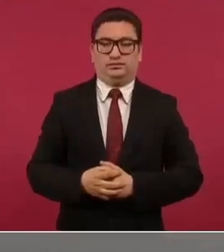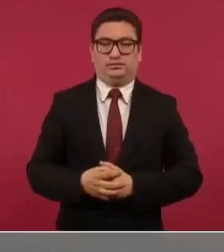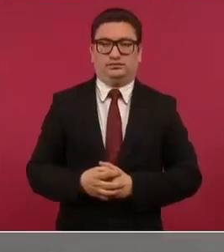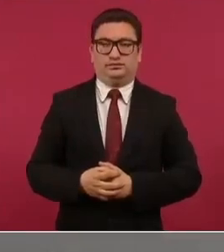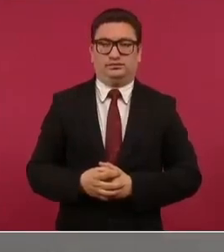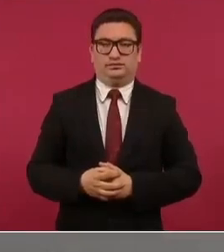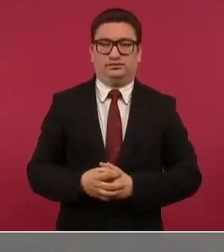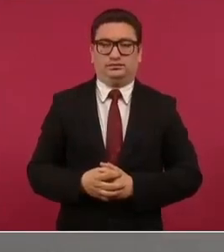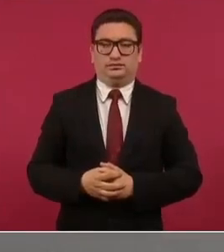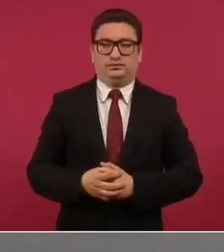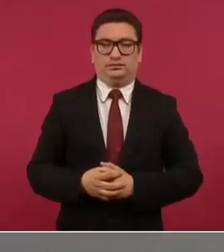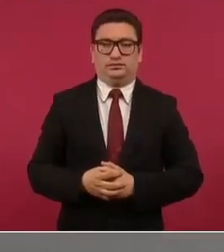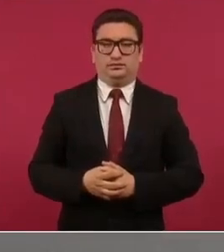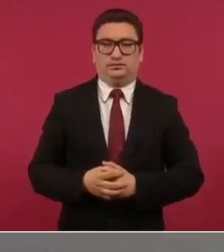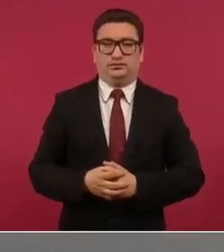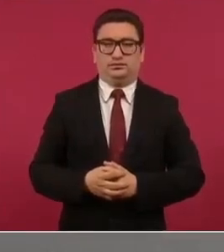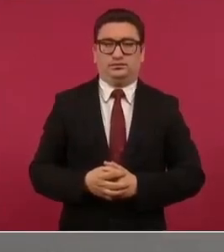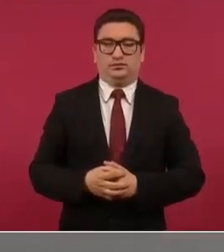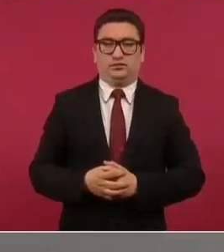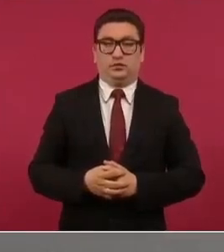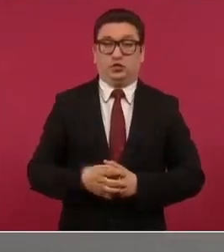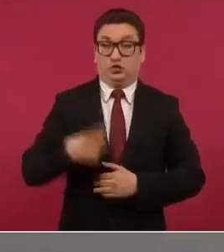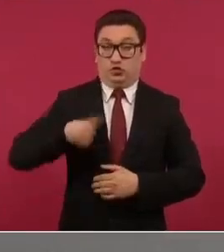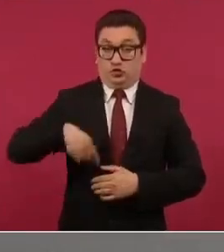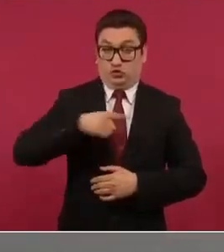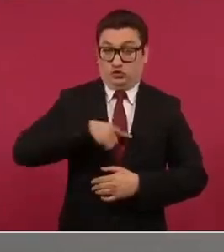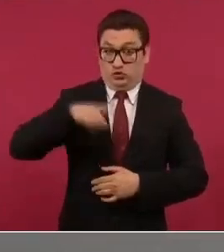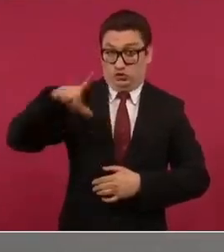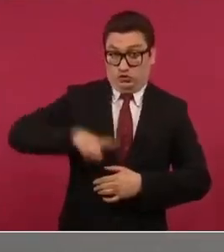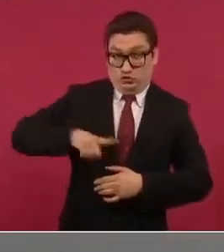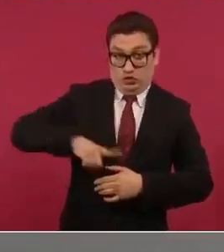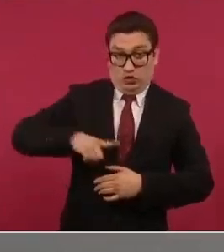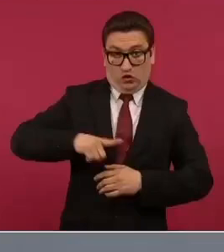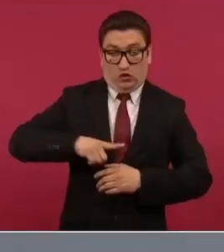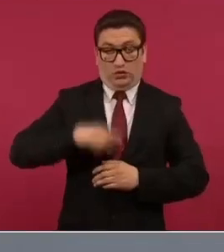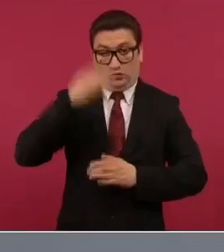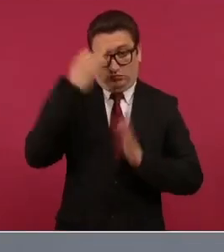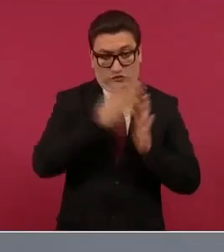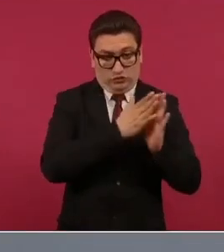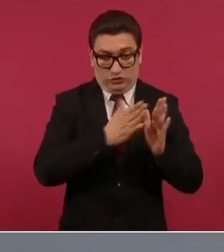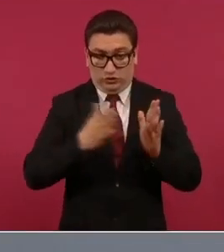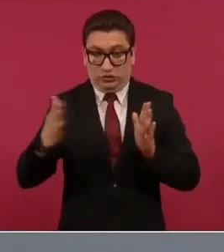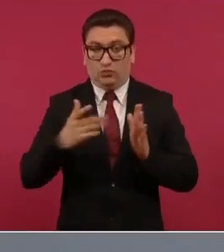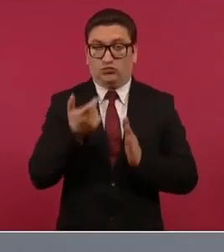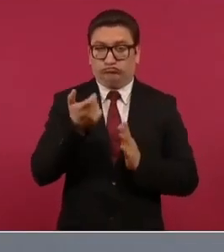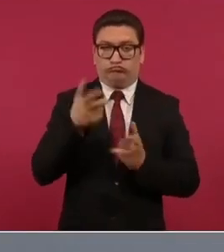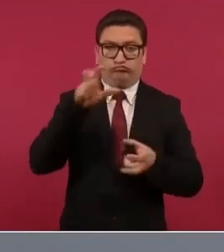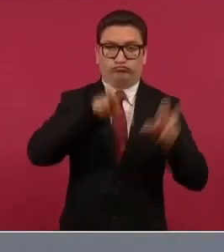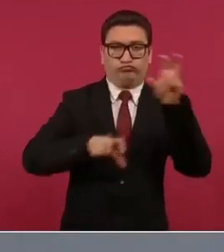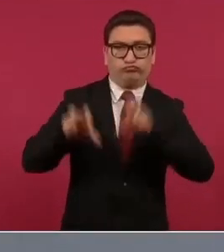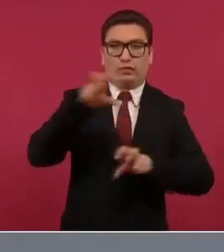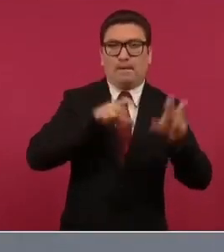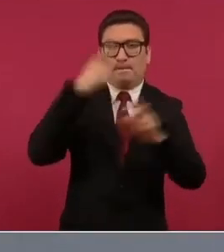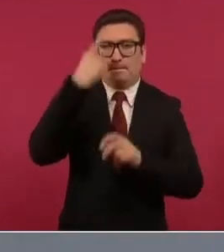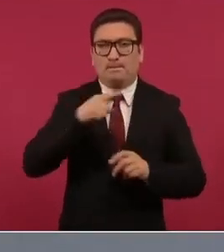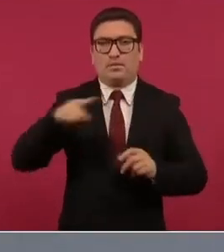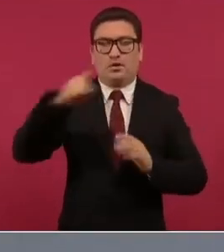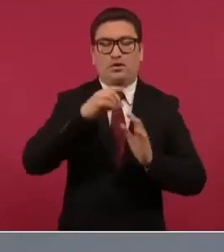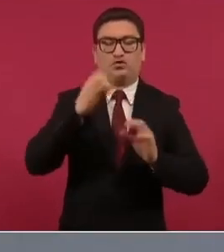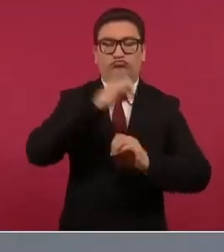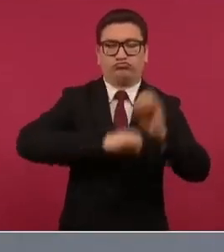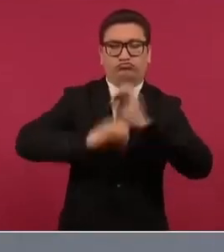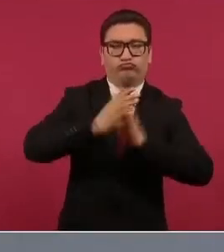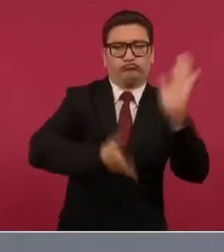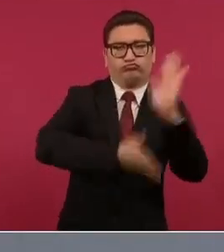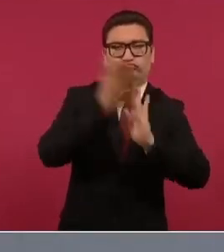durante nuestro gobierno la inversión pública en obras de infraestructura y